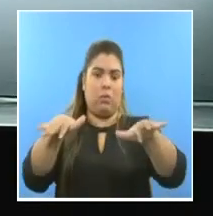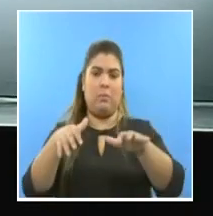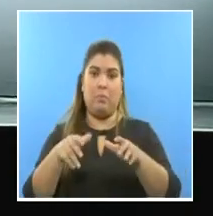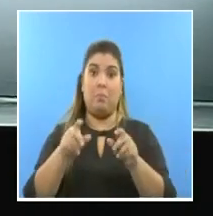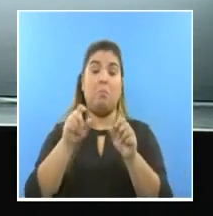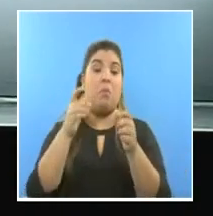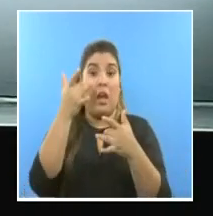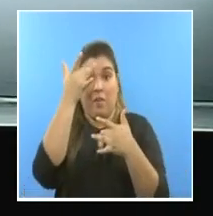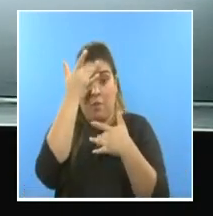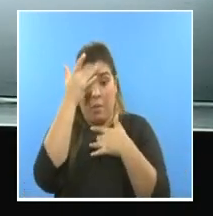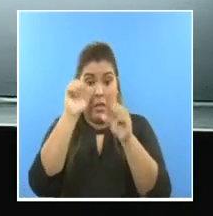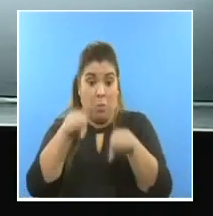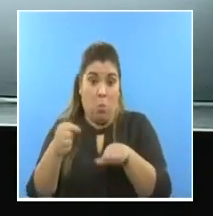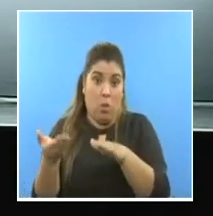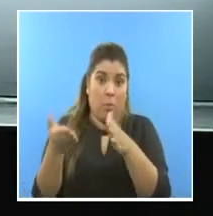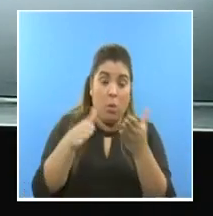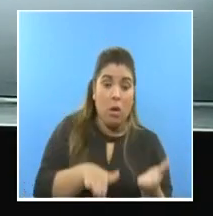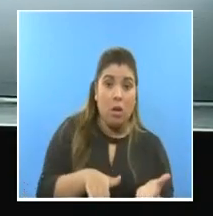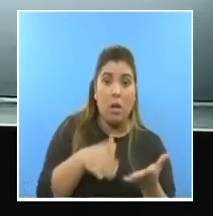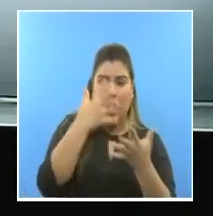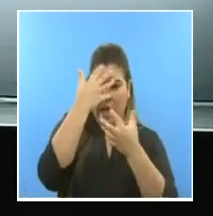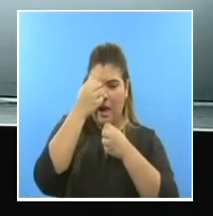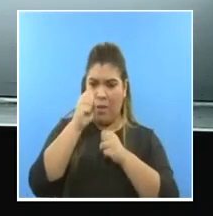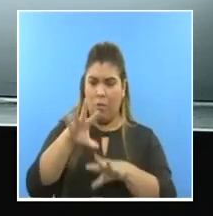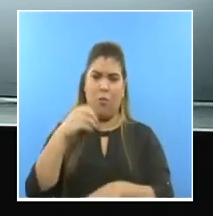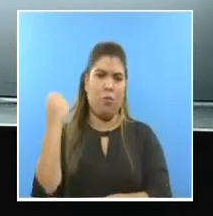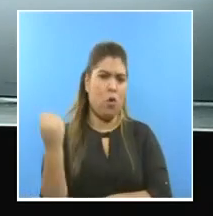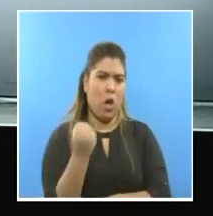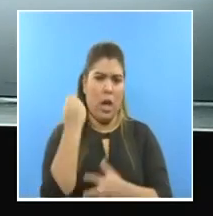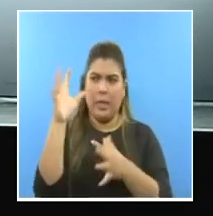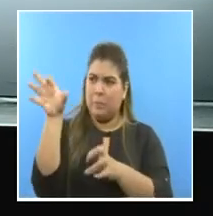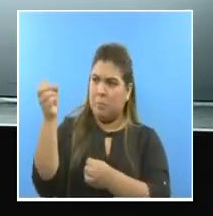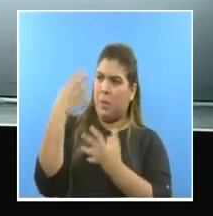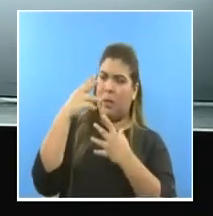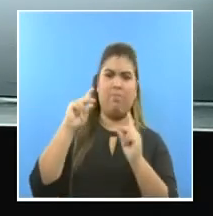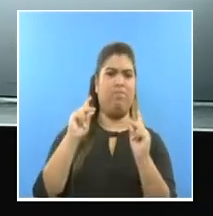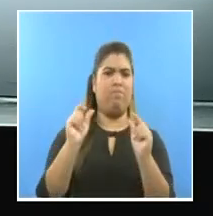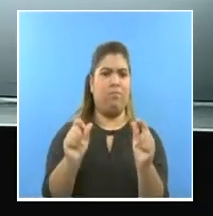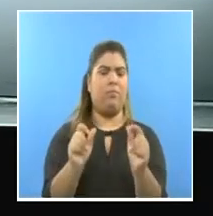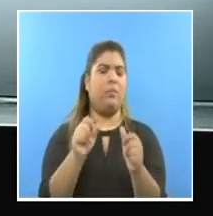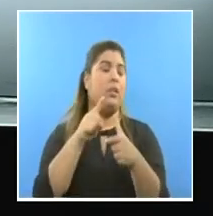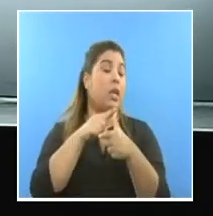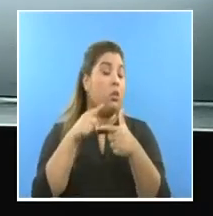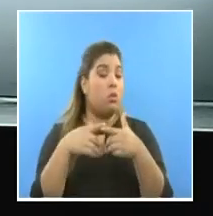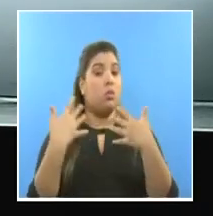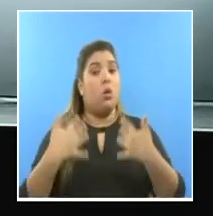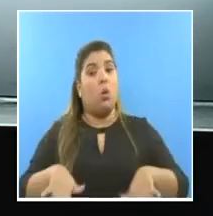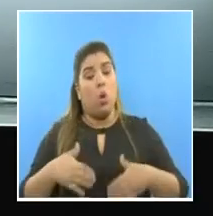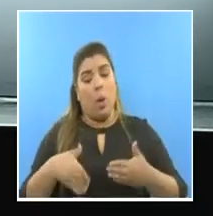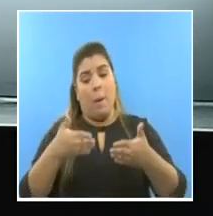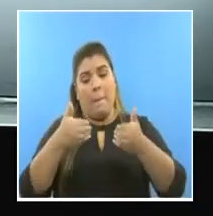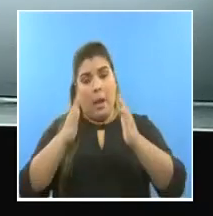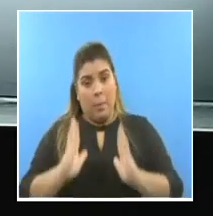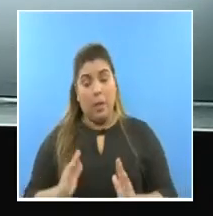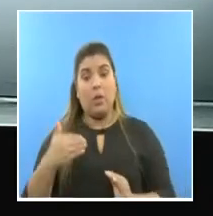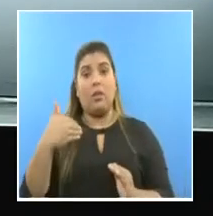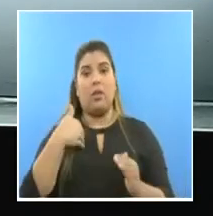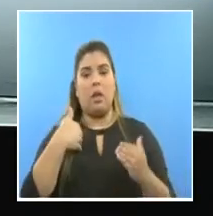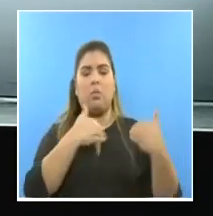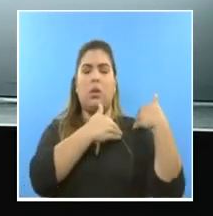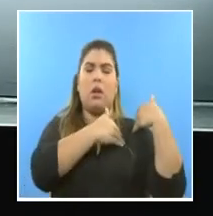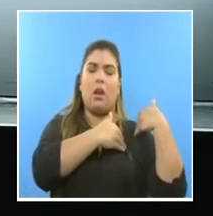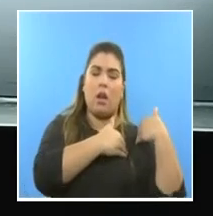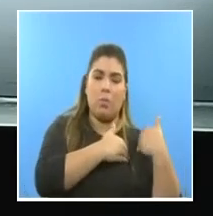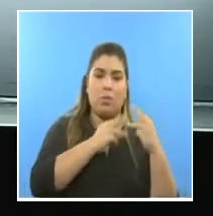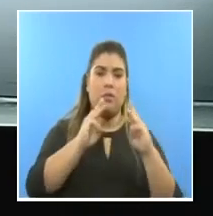inmortal y muy contagiosa. Tenemos una tarea como país muy importante, pero tenemos que